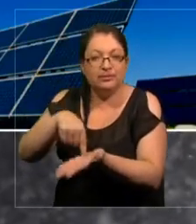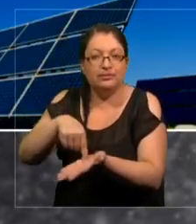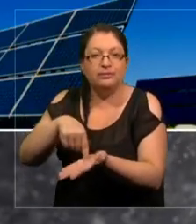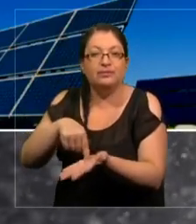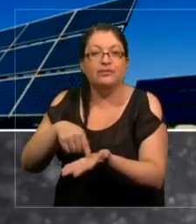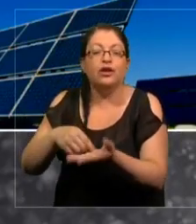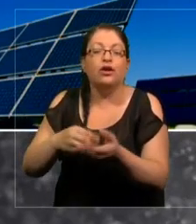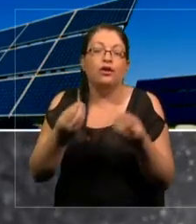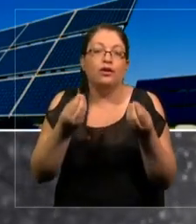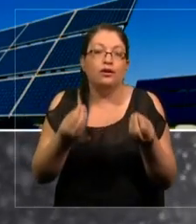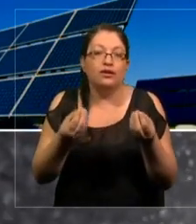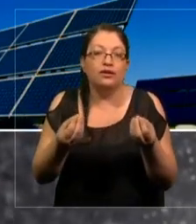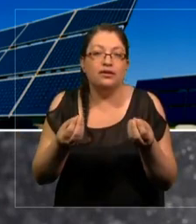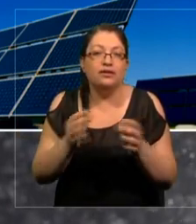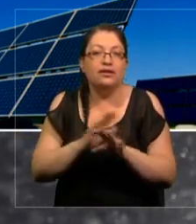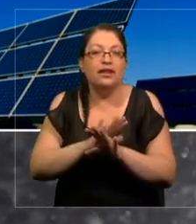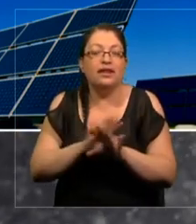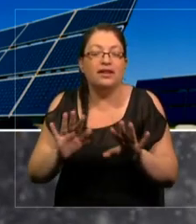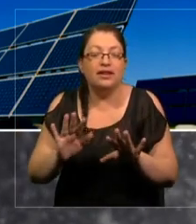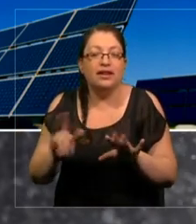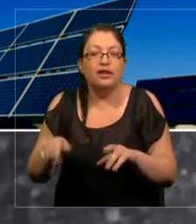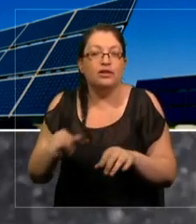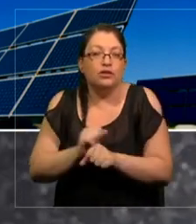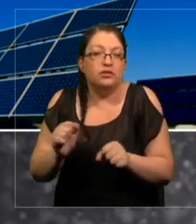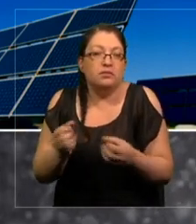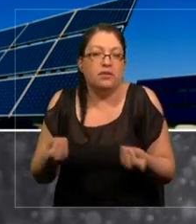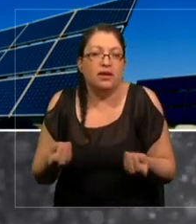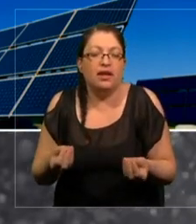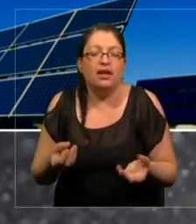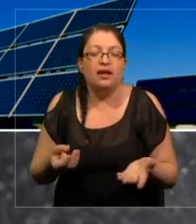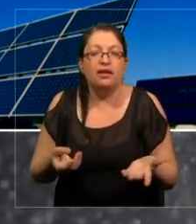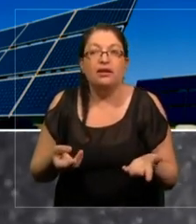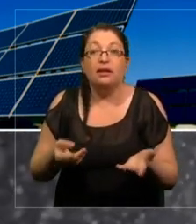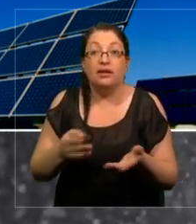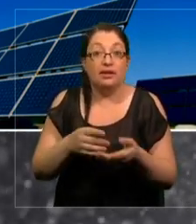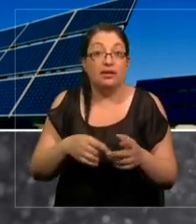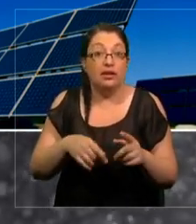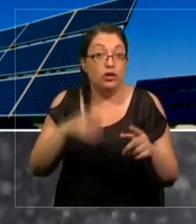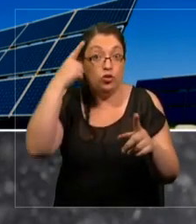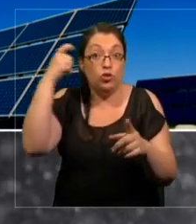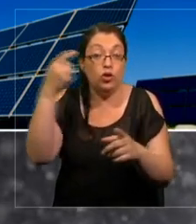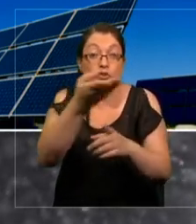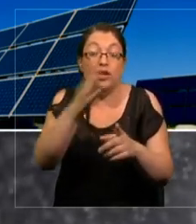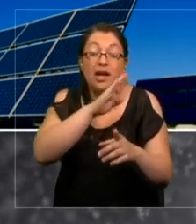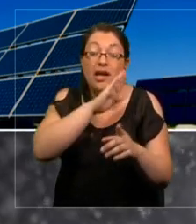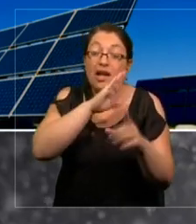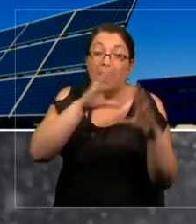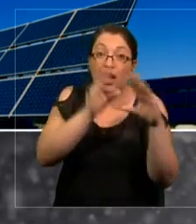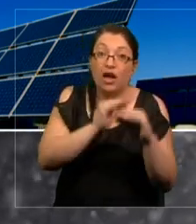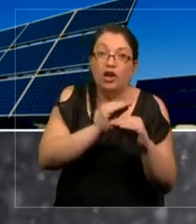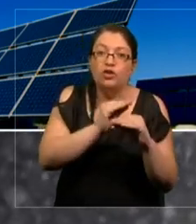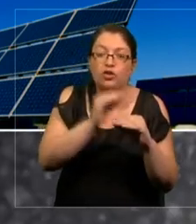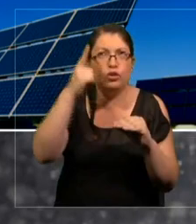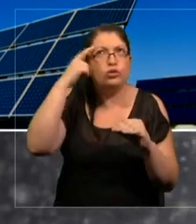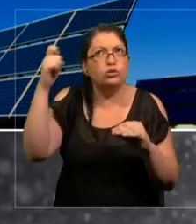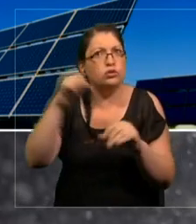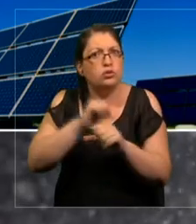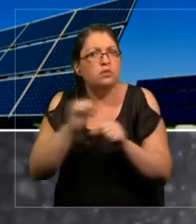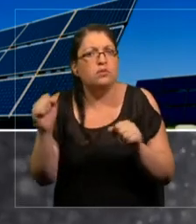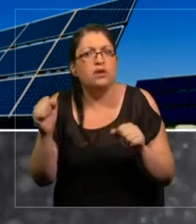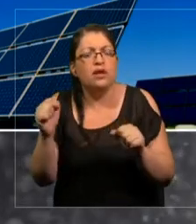Obviamente nada de eso puede suceder, ni siquiera el sueño que usted tiene en la noche puede ocurrir sin